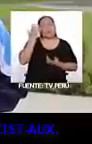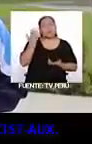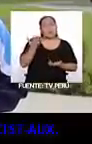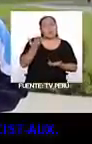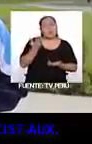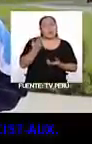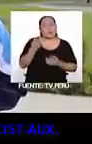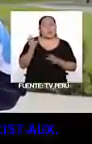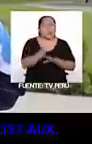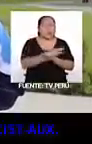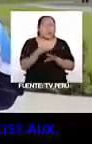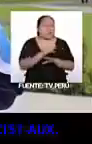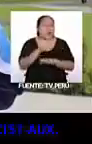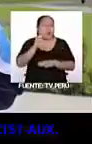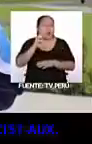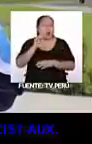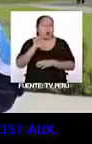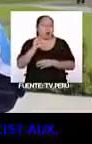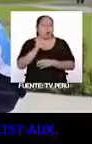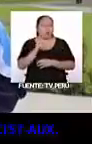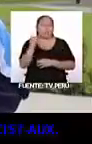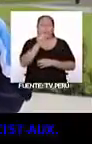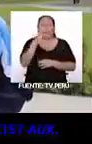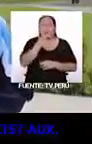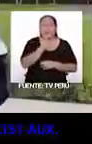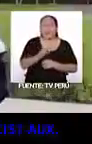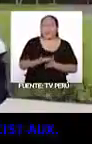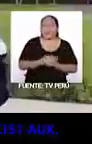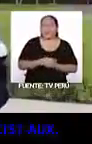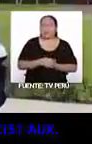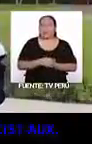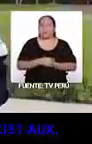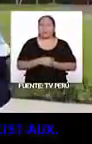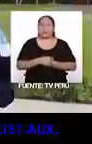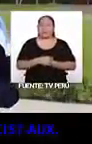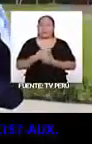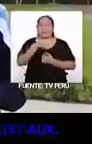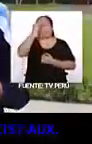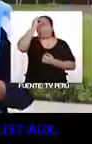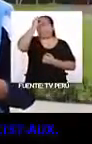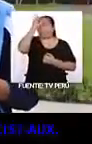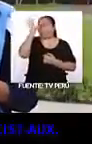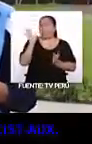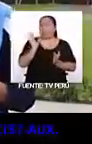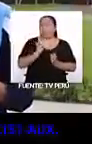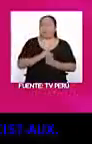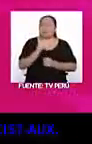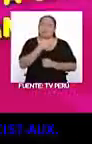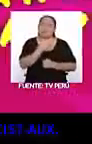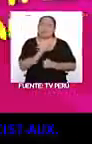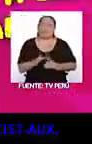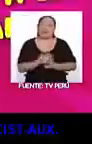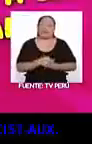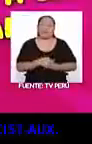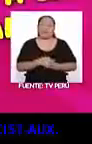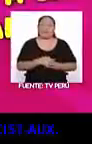un género de música coreano y no, no me gusta. La verdad es que no sé nada, pero tampoco me gusta.